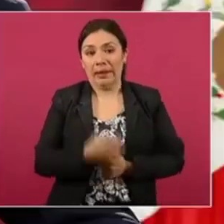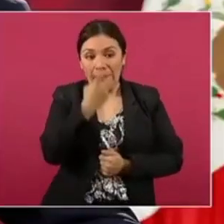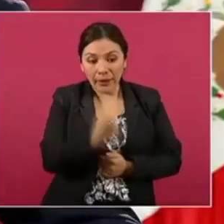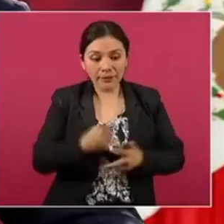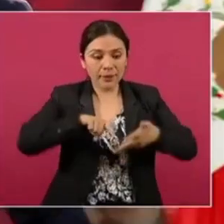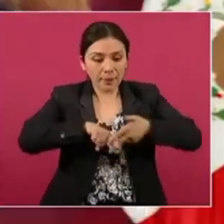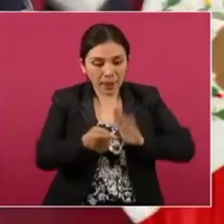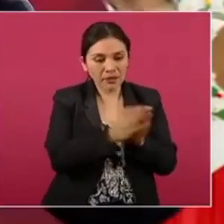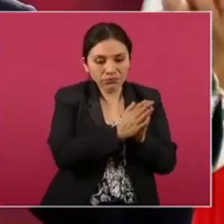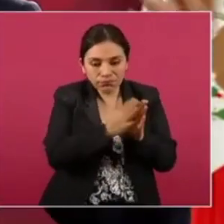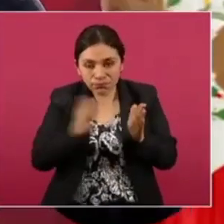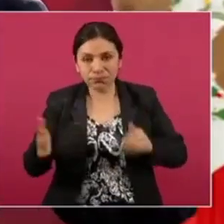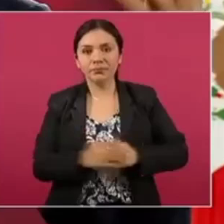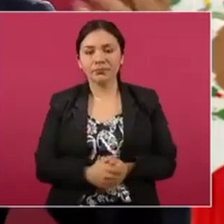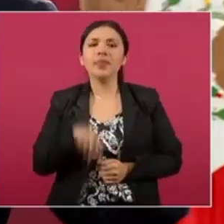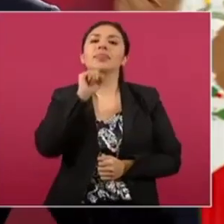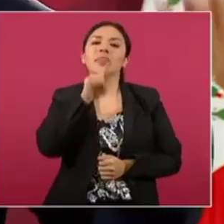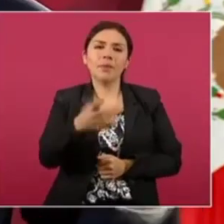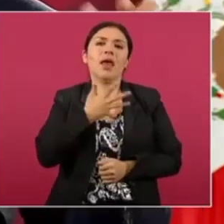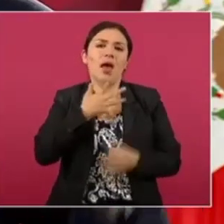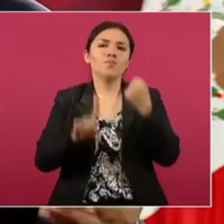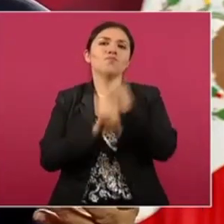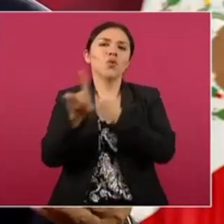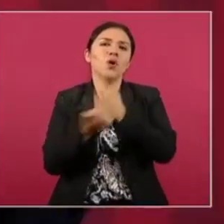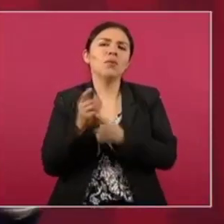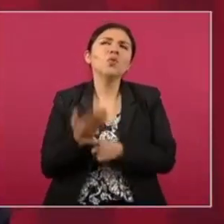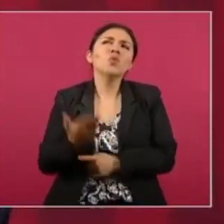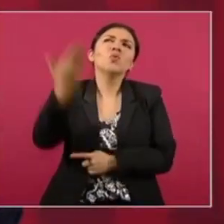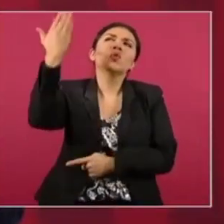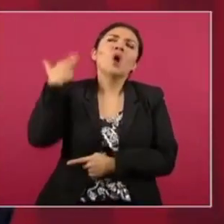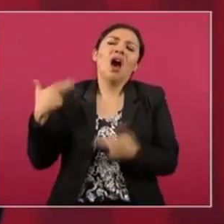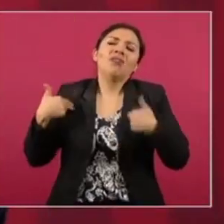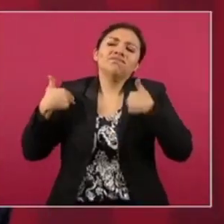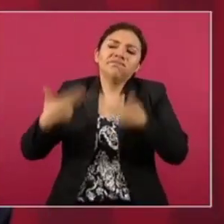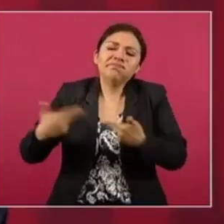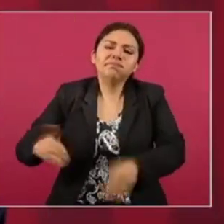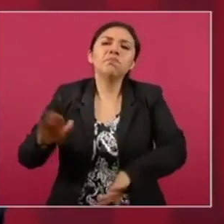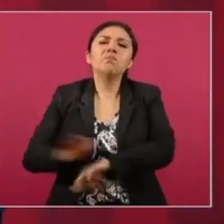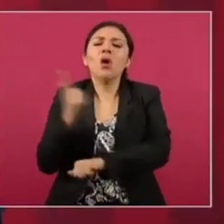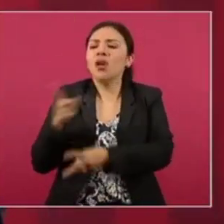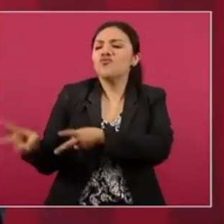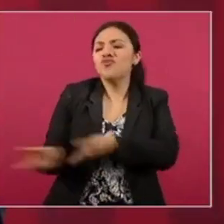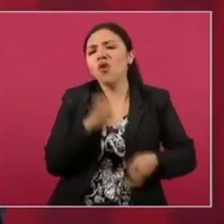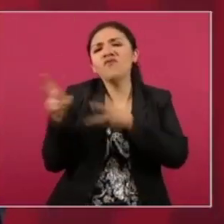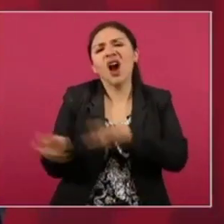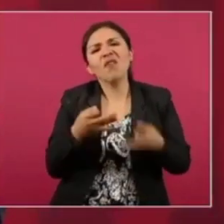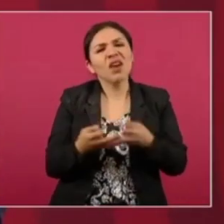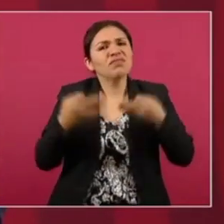y tenemos también problemas heredados de despojos de tierra